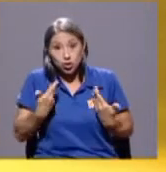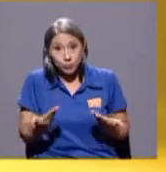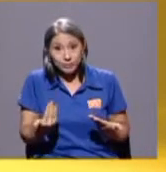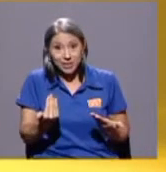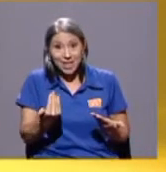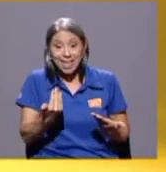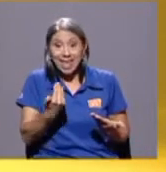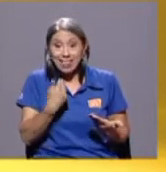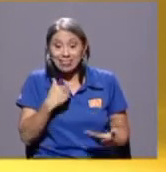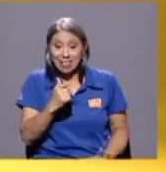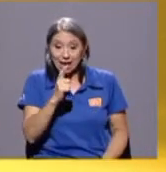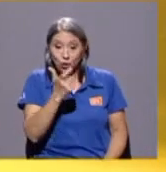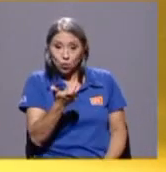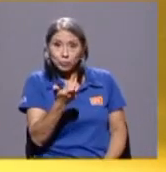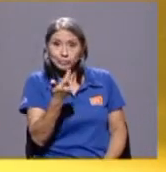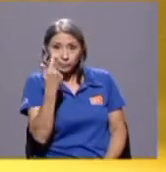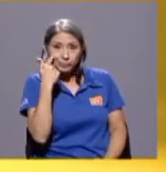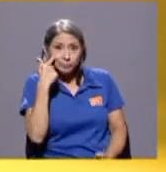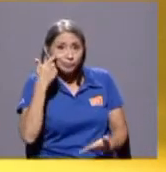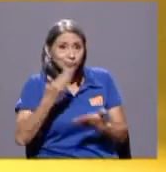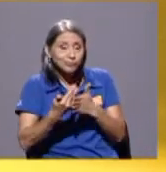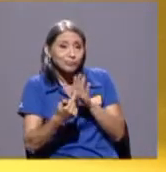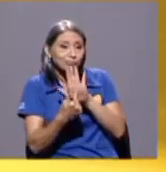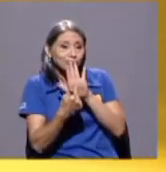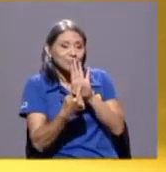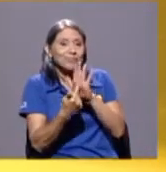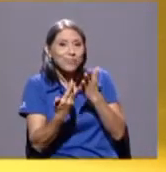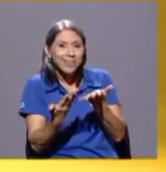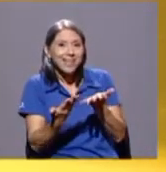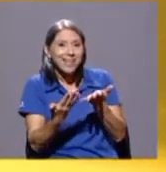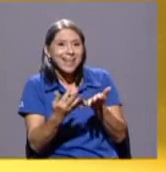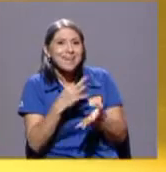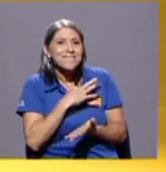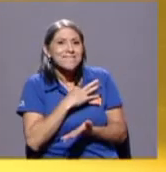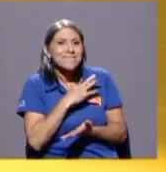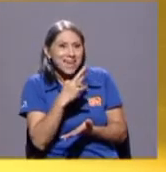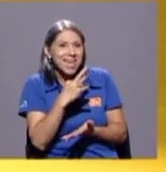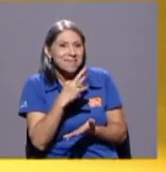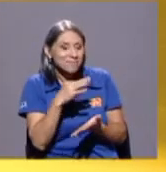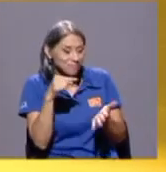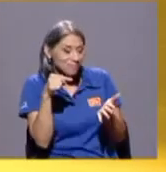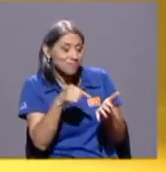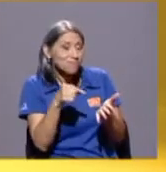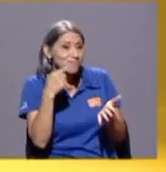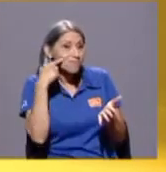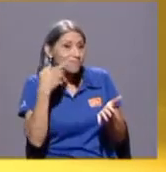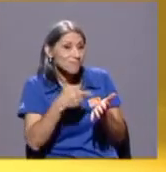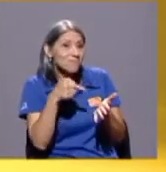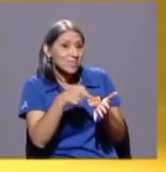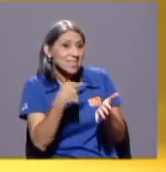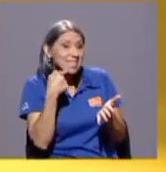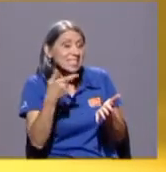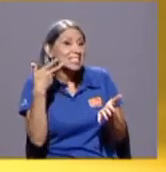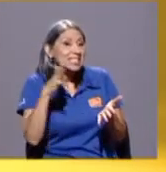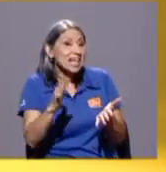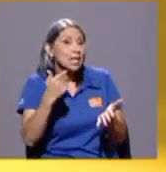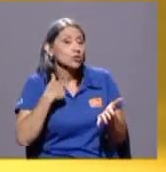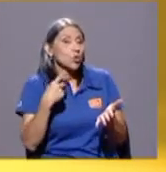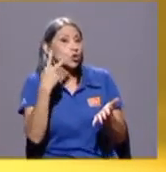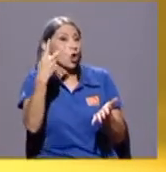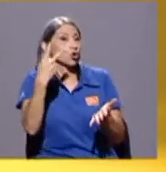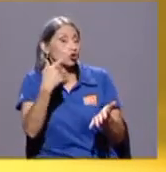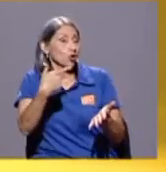fe de que recibí ya las dos dosis de la vacuna,